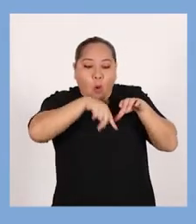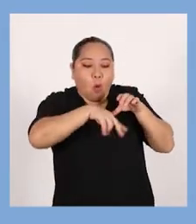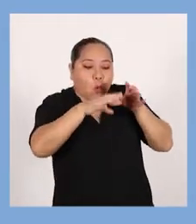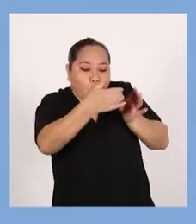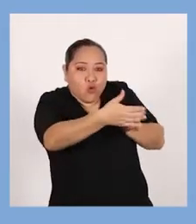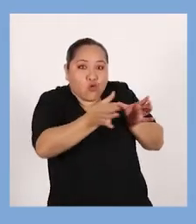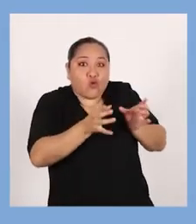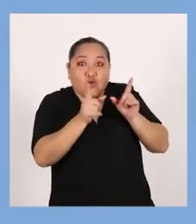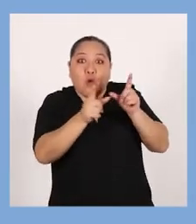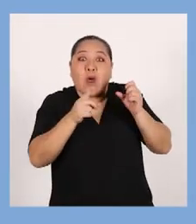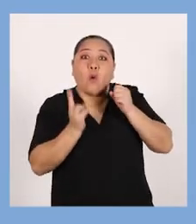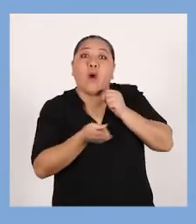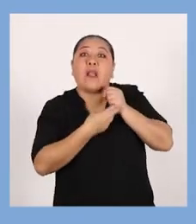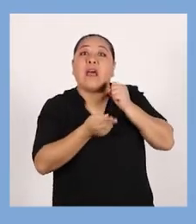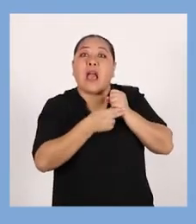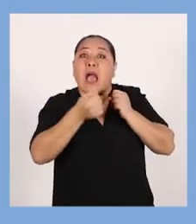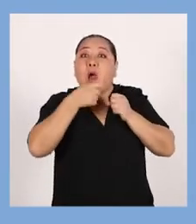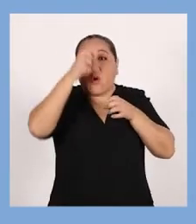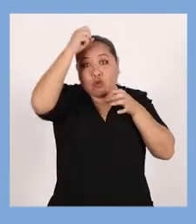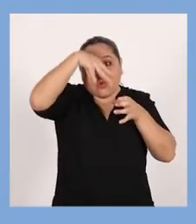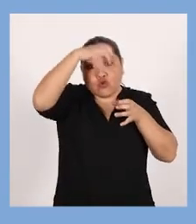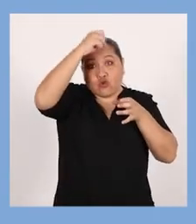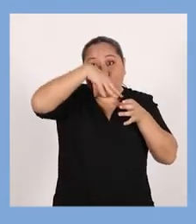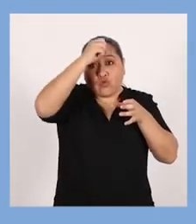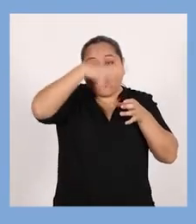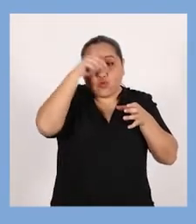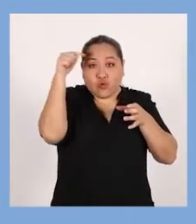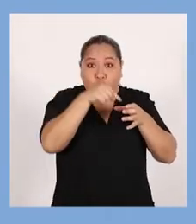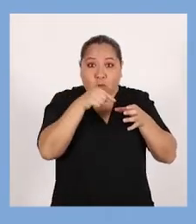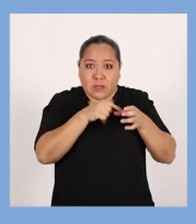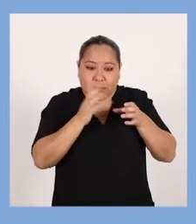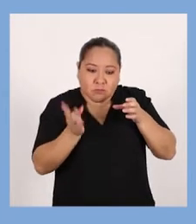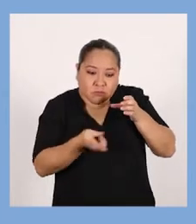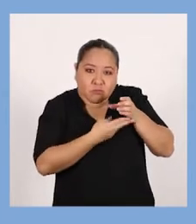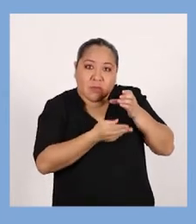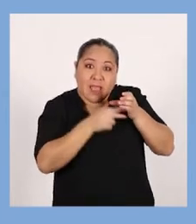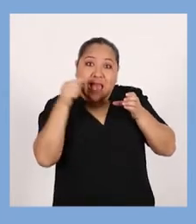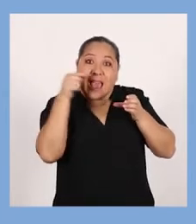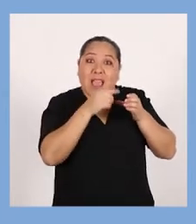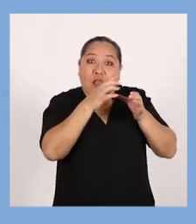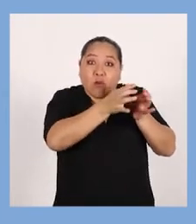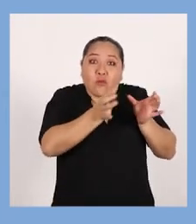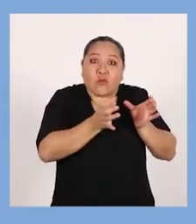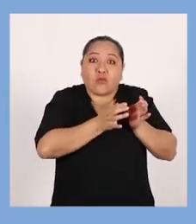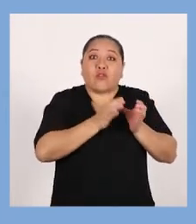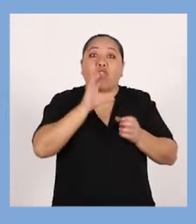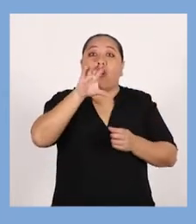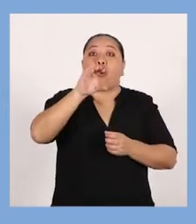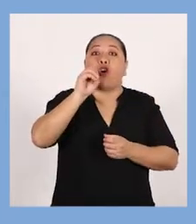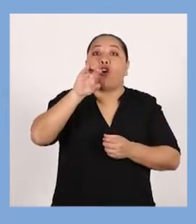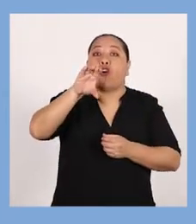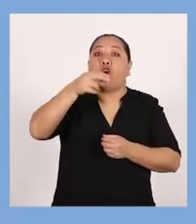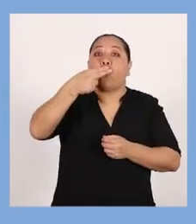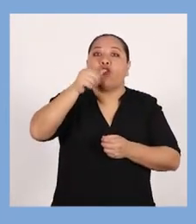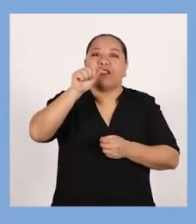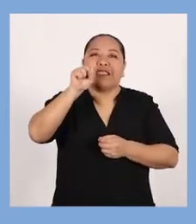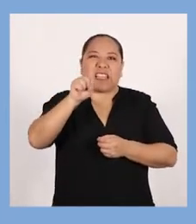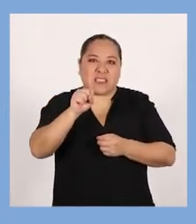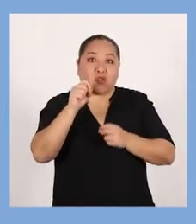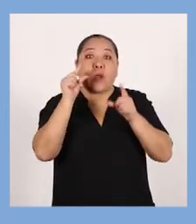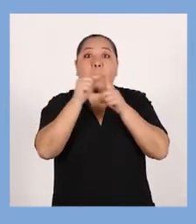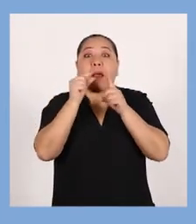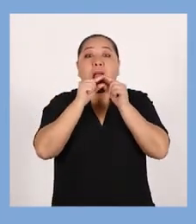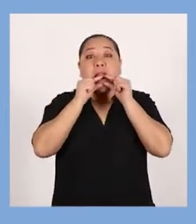almacenaban el agua y las lluvias Mediante la cosecha y siembra del agua A esos depósitos los llamamos cochas Que es una